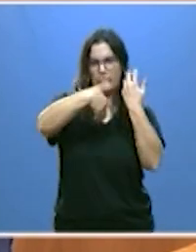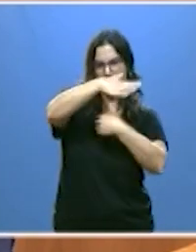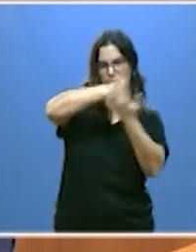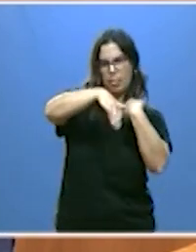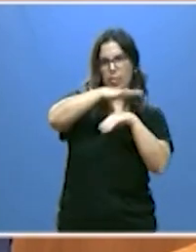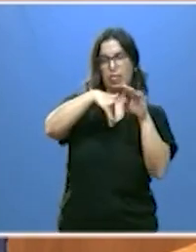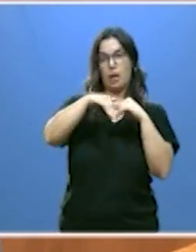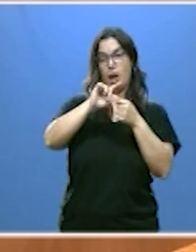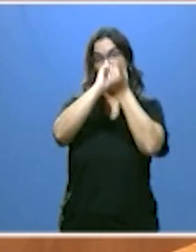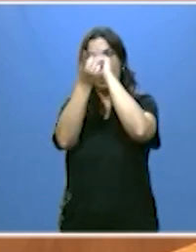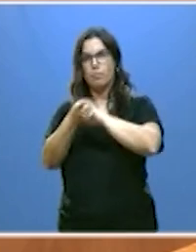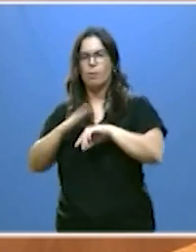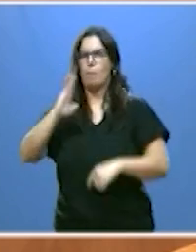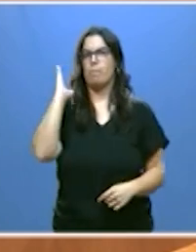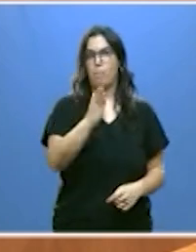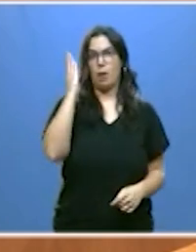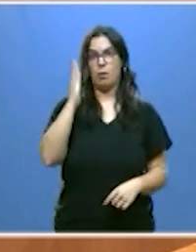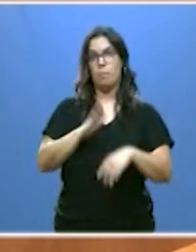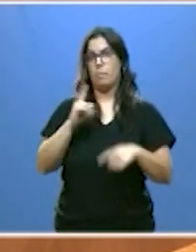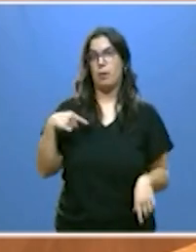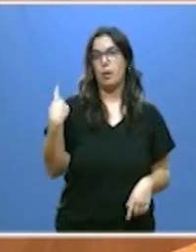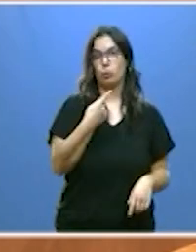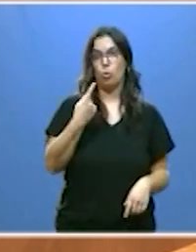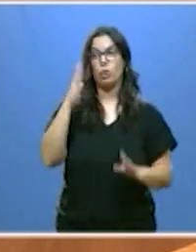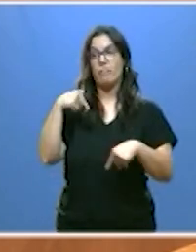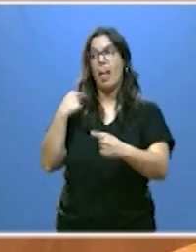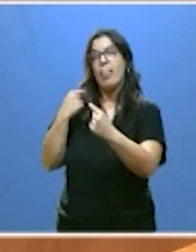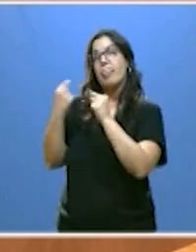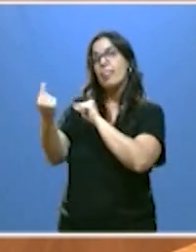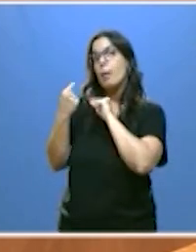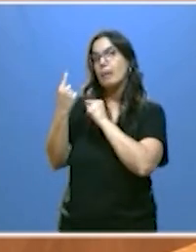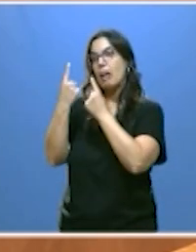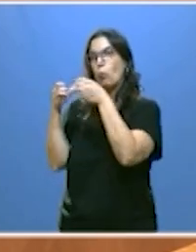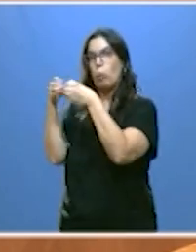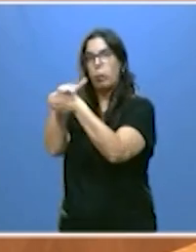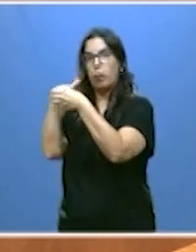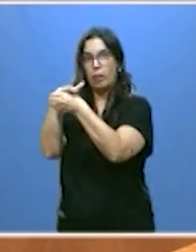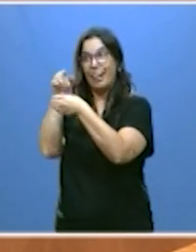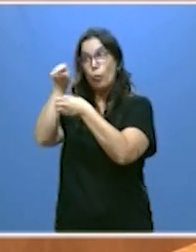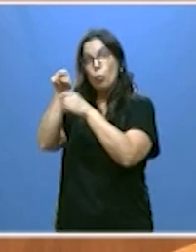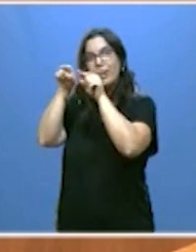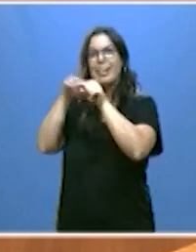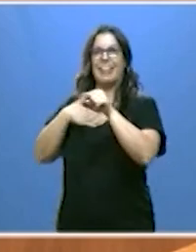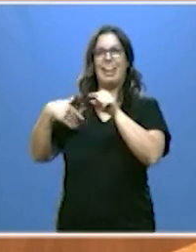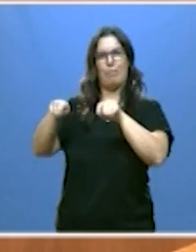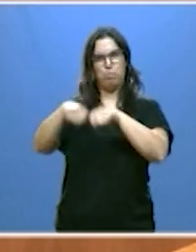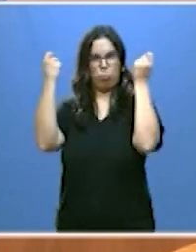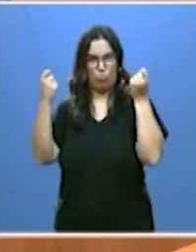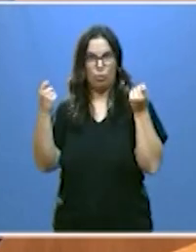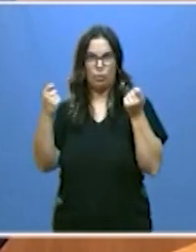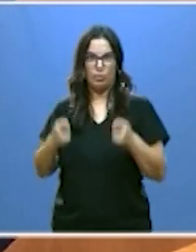por la puerta de atrás, debatiendo con unos pocos que son precisamente los que quieren destruirlo.